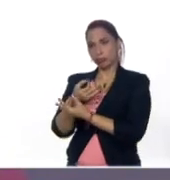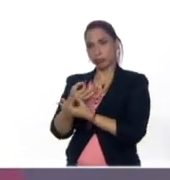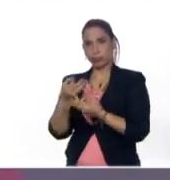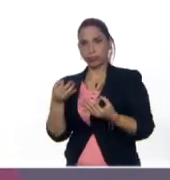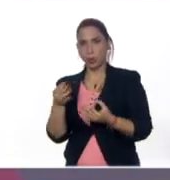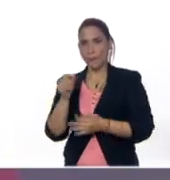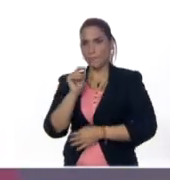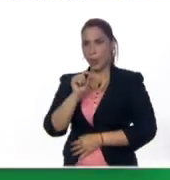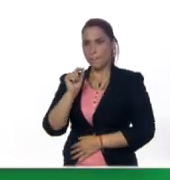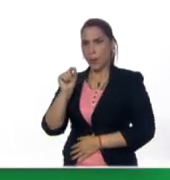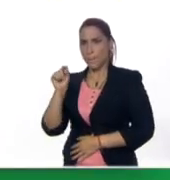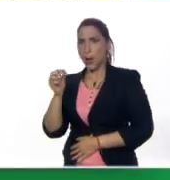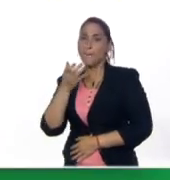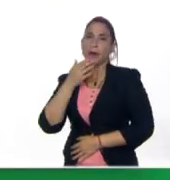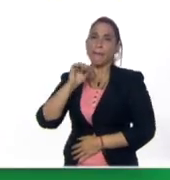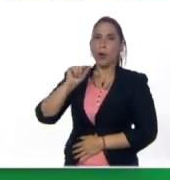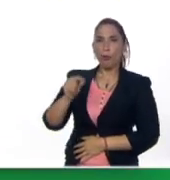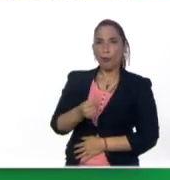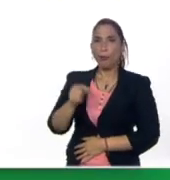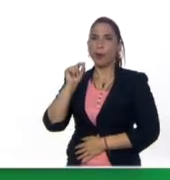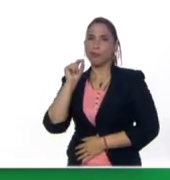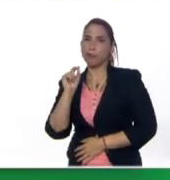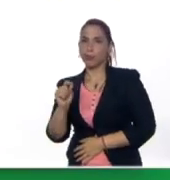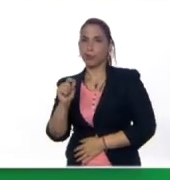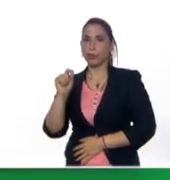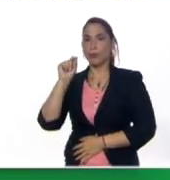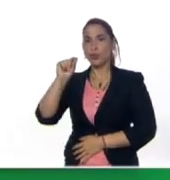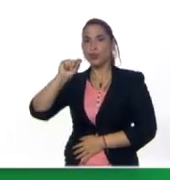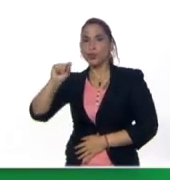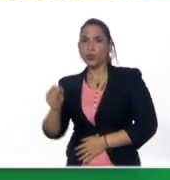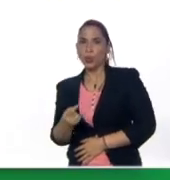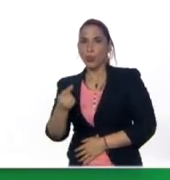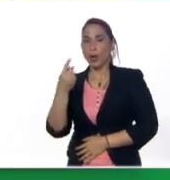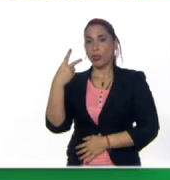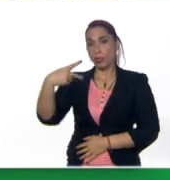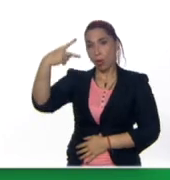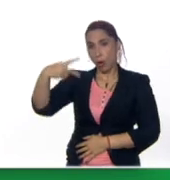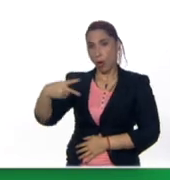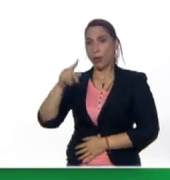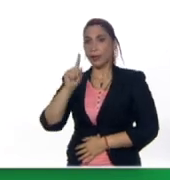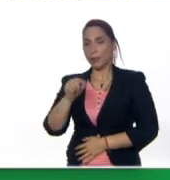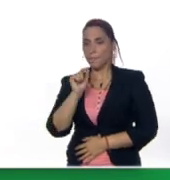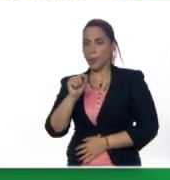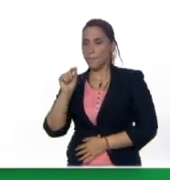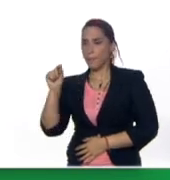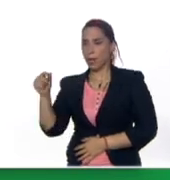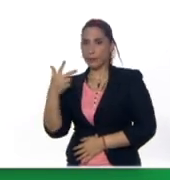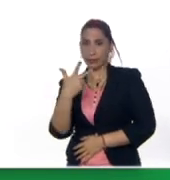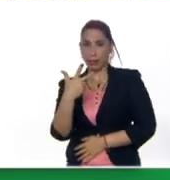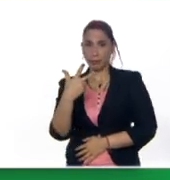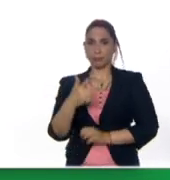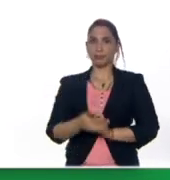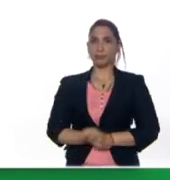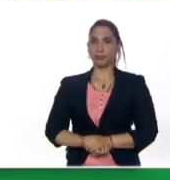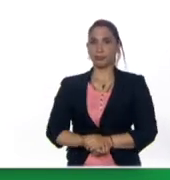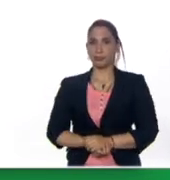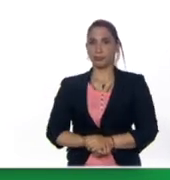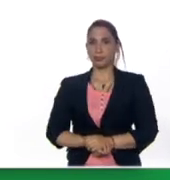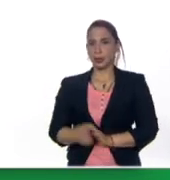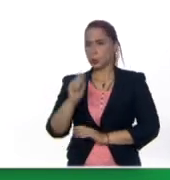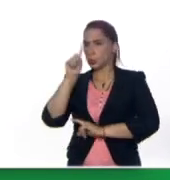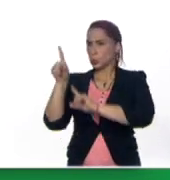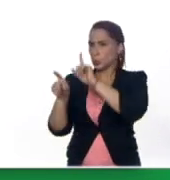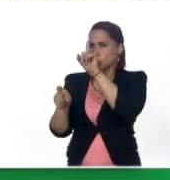puntuación. Las comas, los puntos, el punto y coma, los dos puntos, los tres puntos suspensivos, los signos de